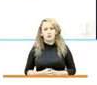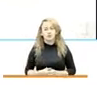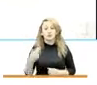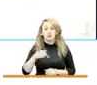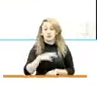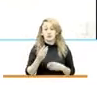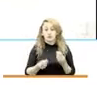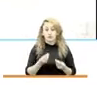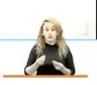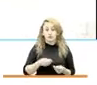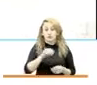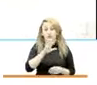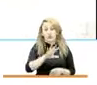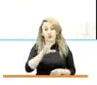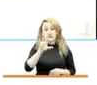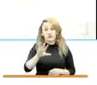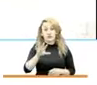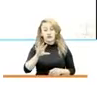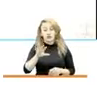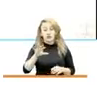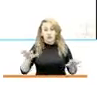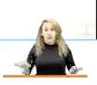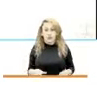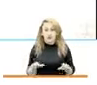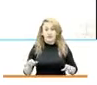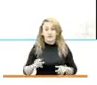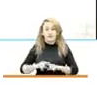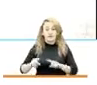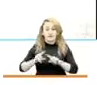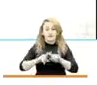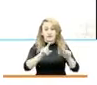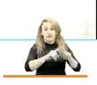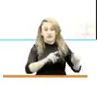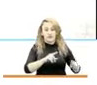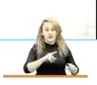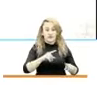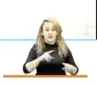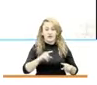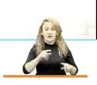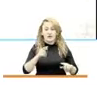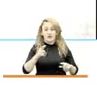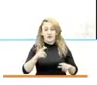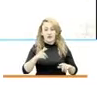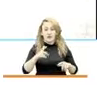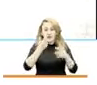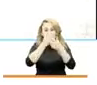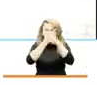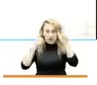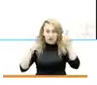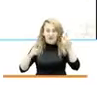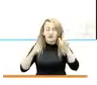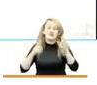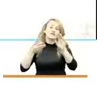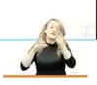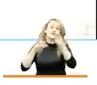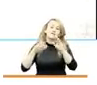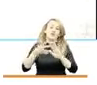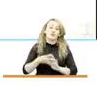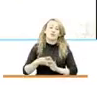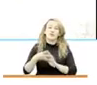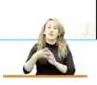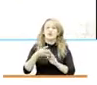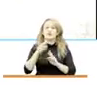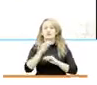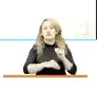55 eventos a través de diferentes lenguajes y formatos con la participación de más de